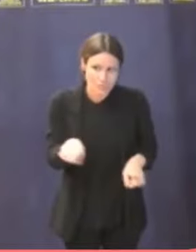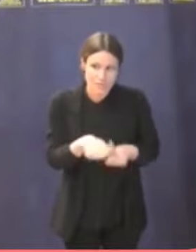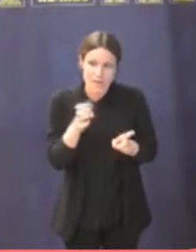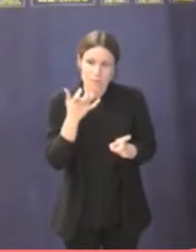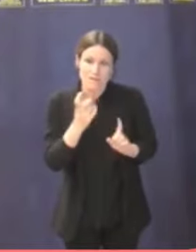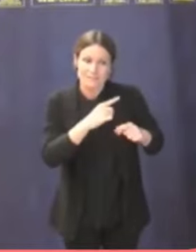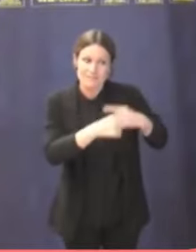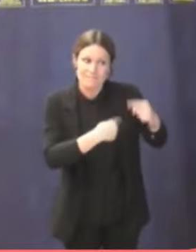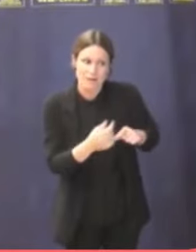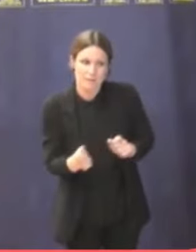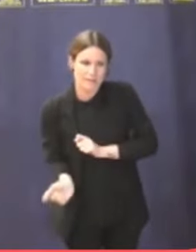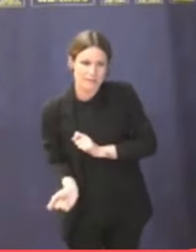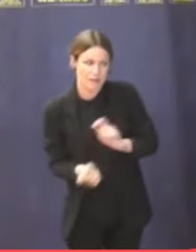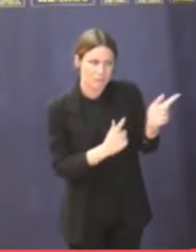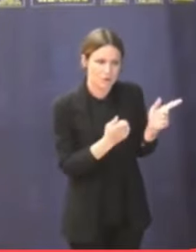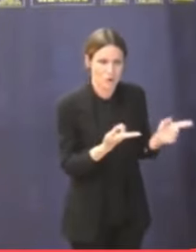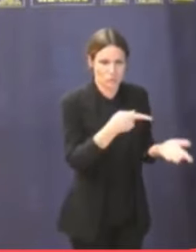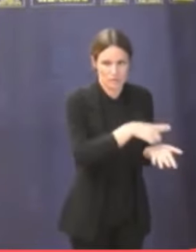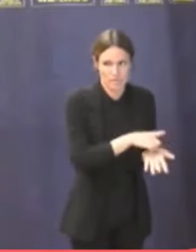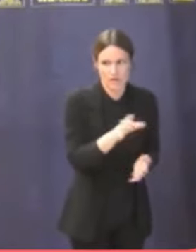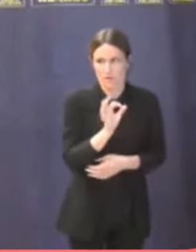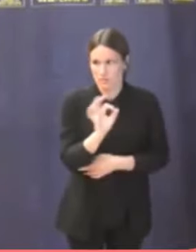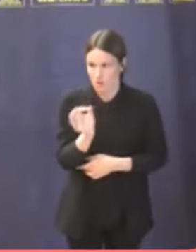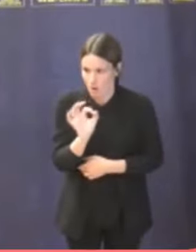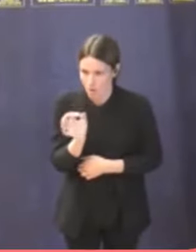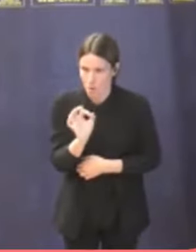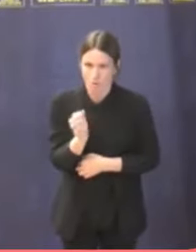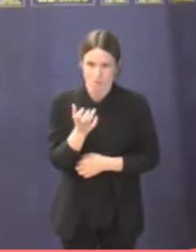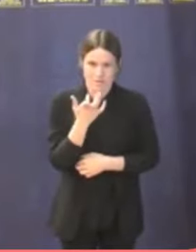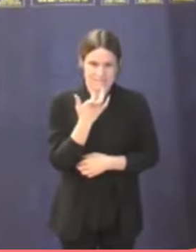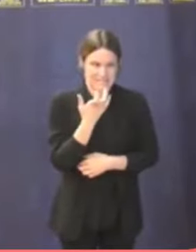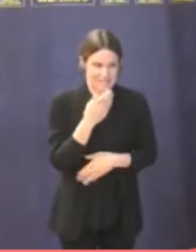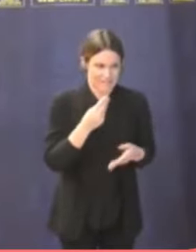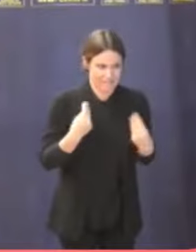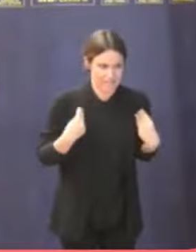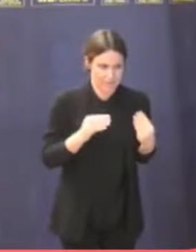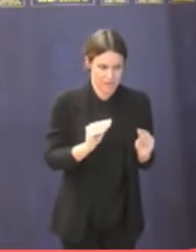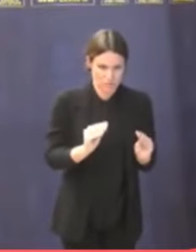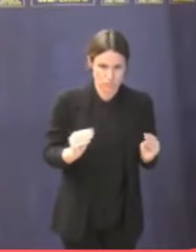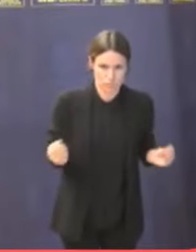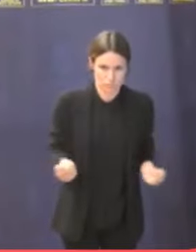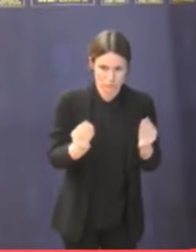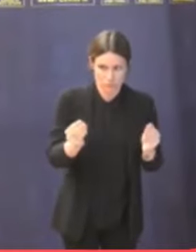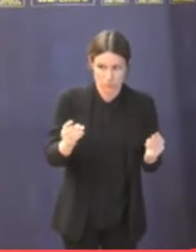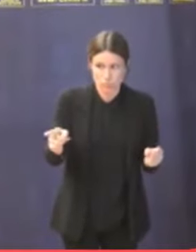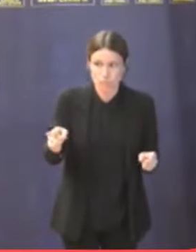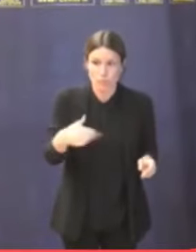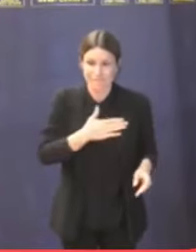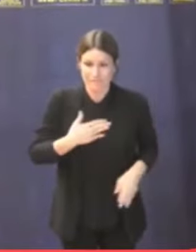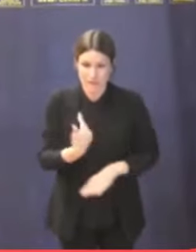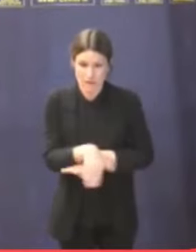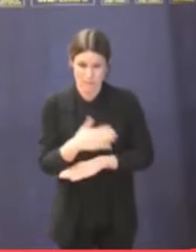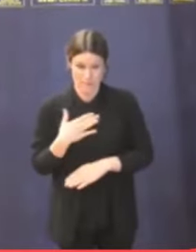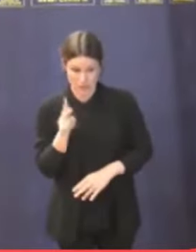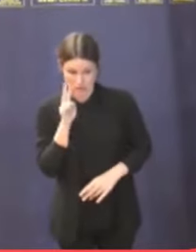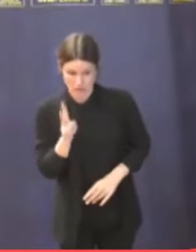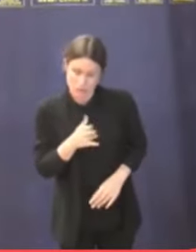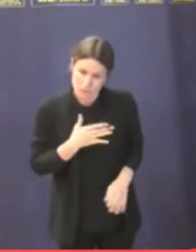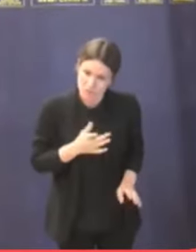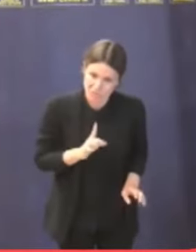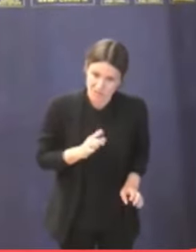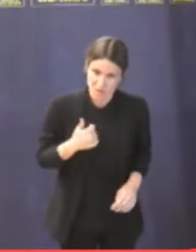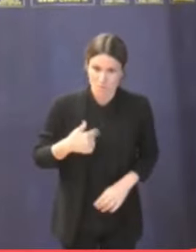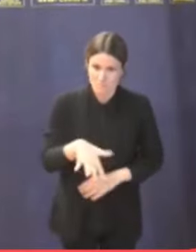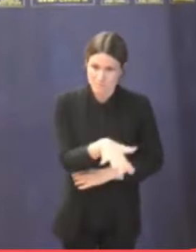familia o si tienen una mejor adecuación en su proyecto de vida. A usted lo que le importa es no verlos en su calle, no verlos en su